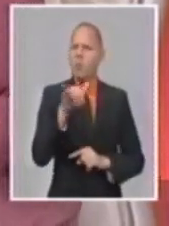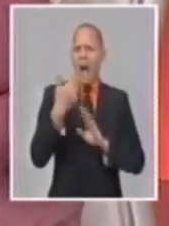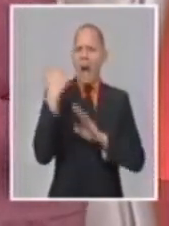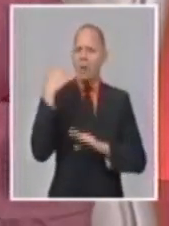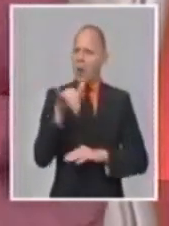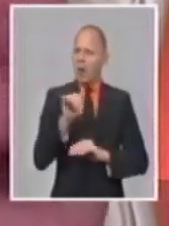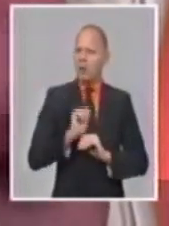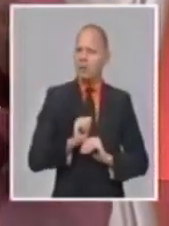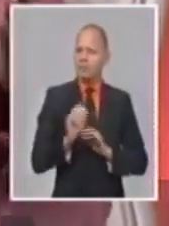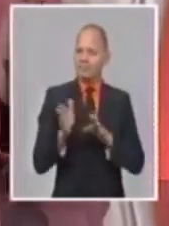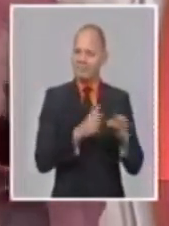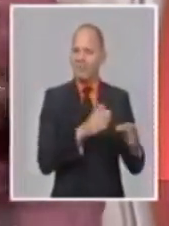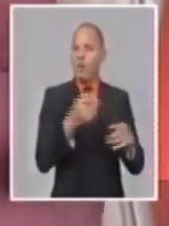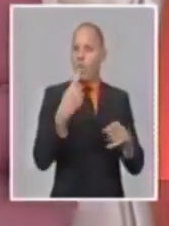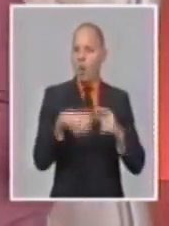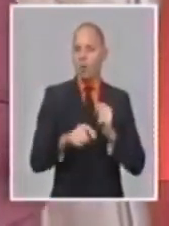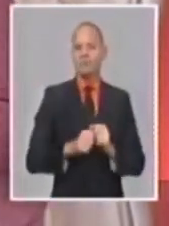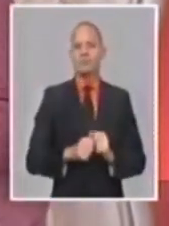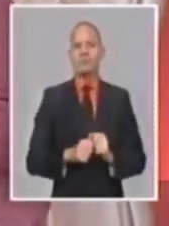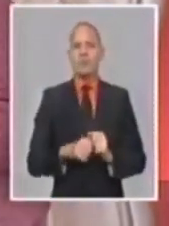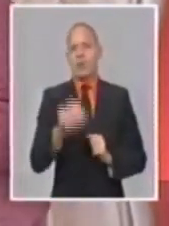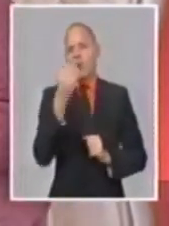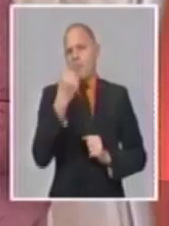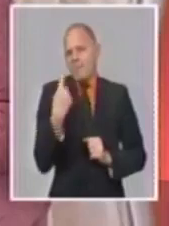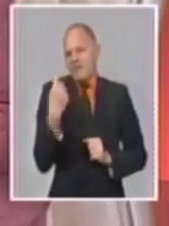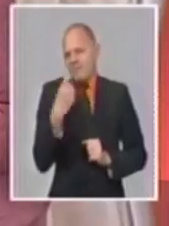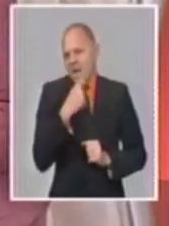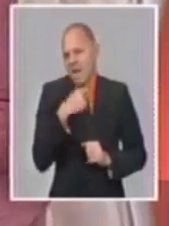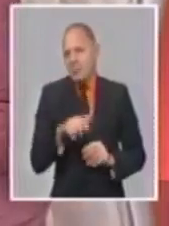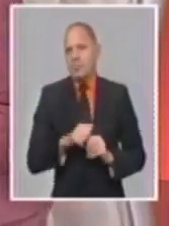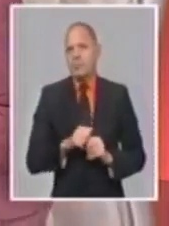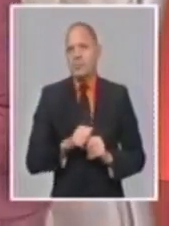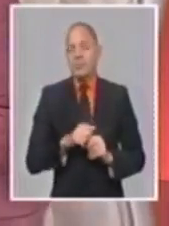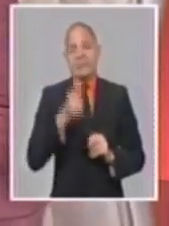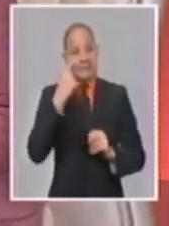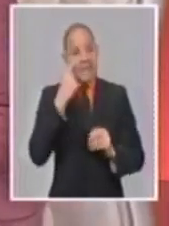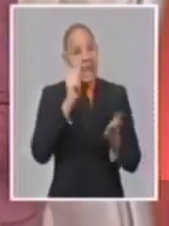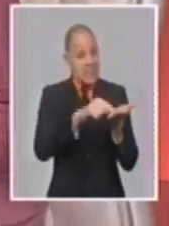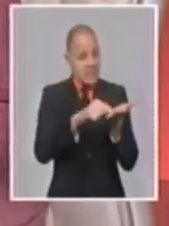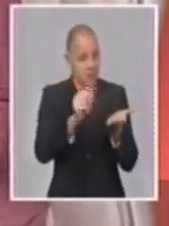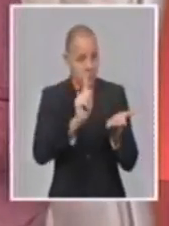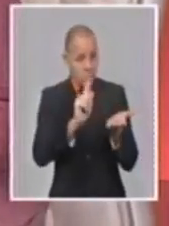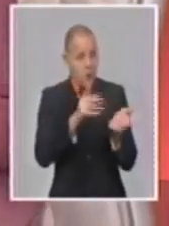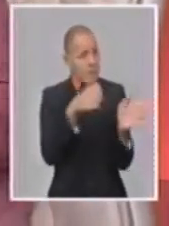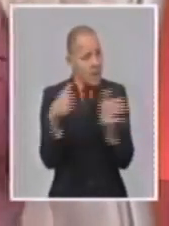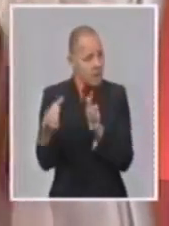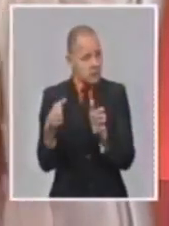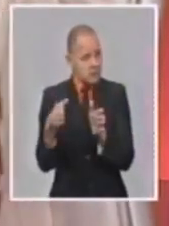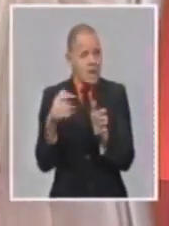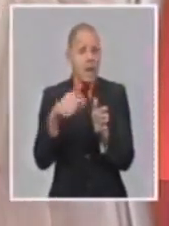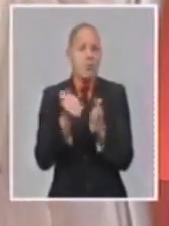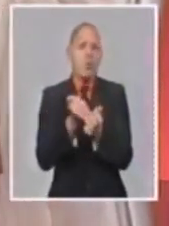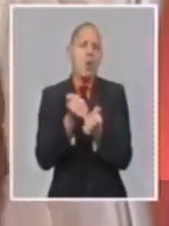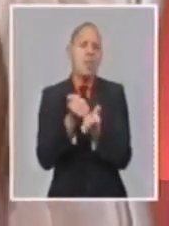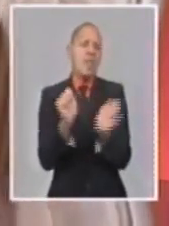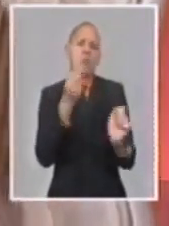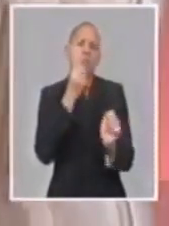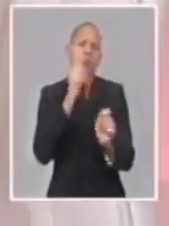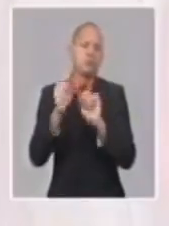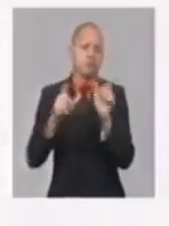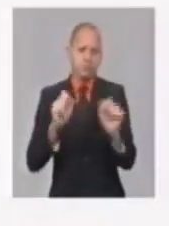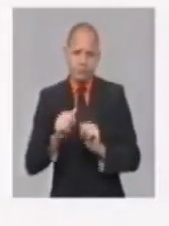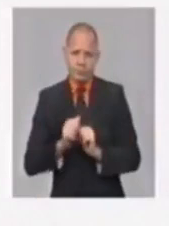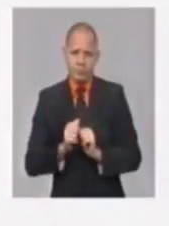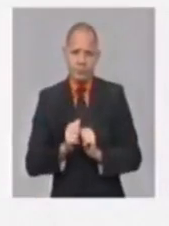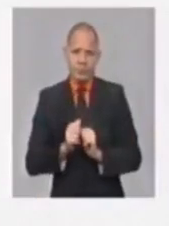alimenticios liberados, digo yo, los que salen fuera de la libreta, pues tenemos 92